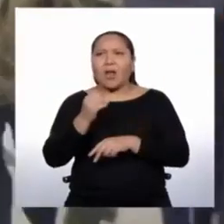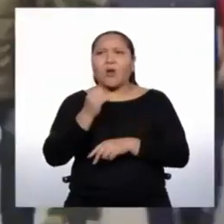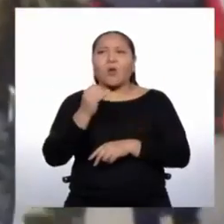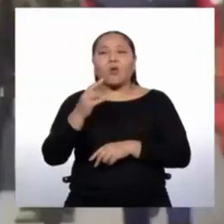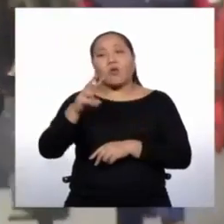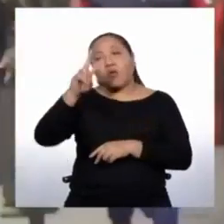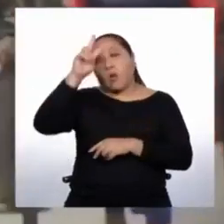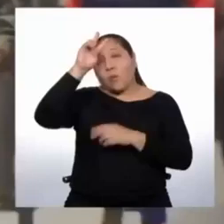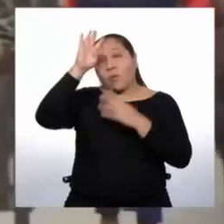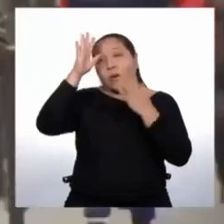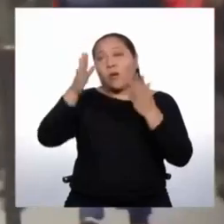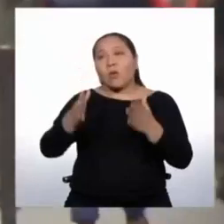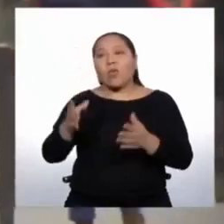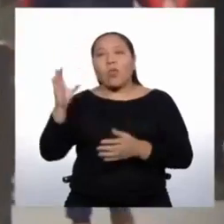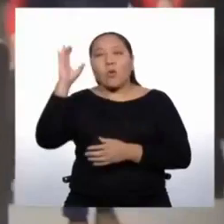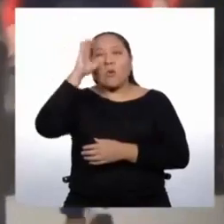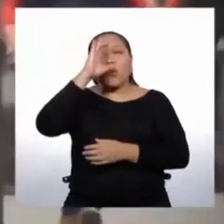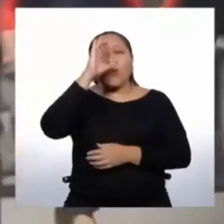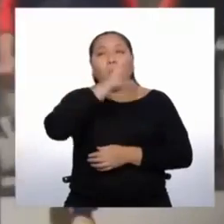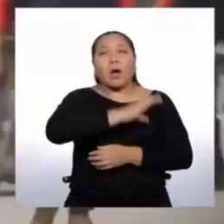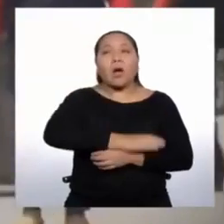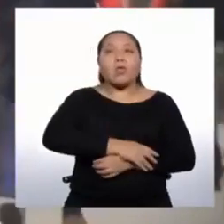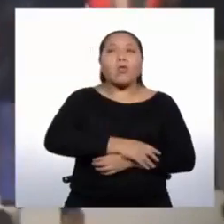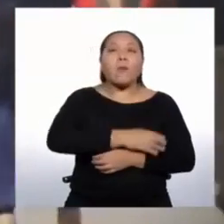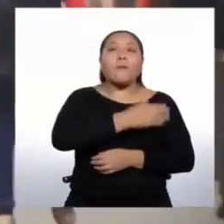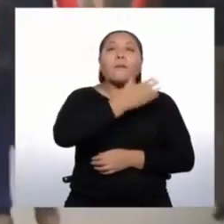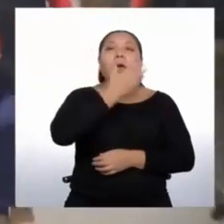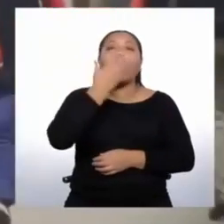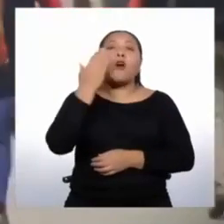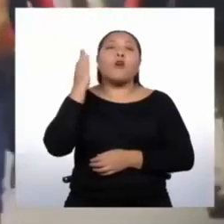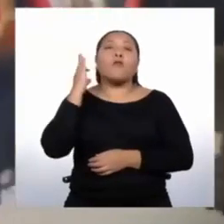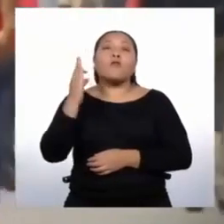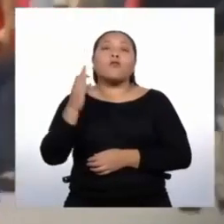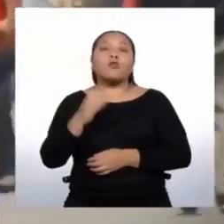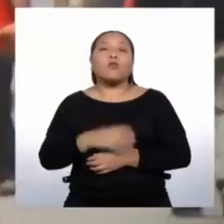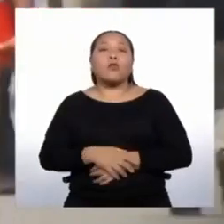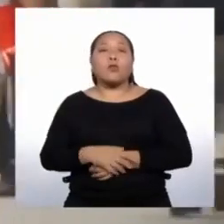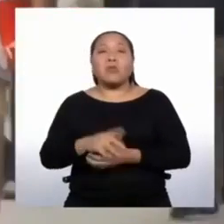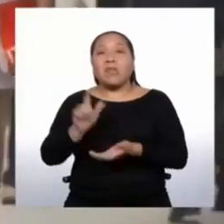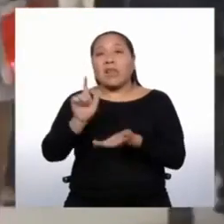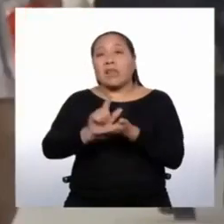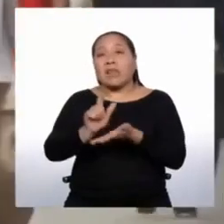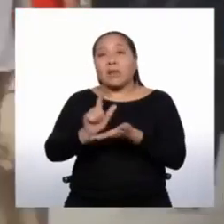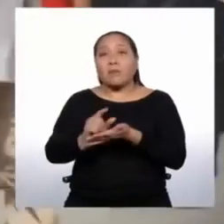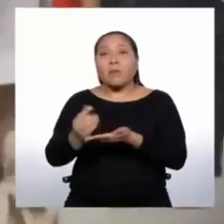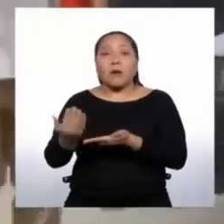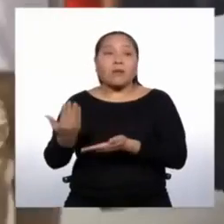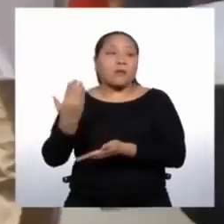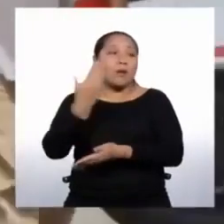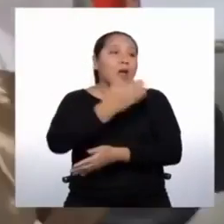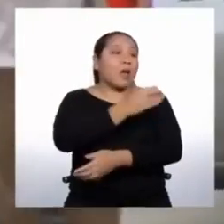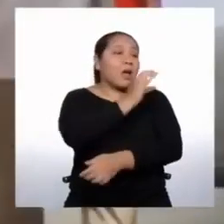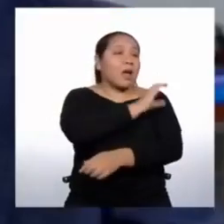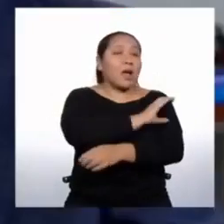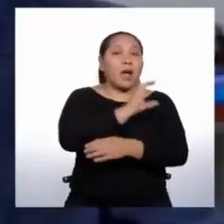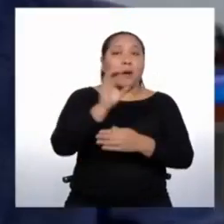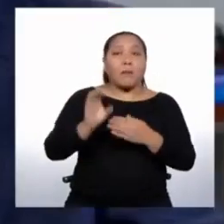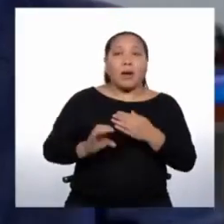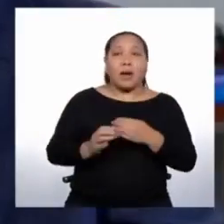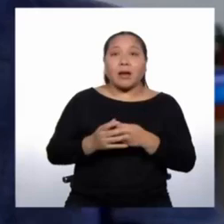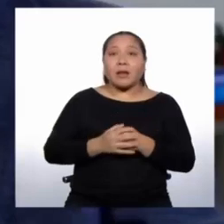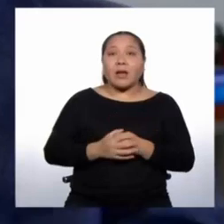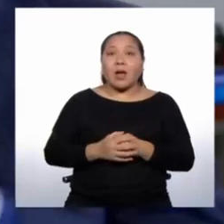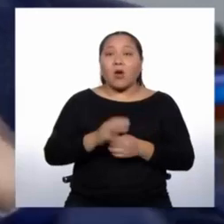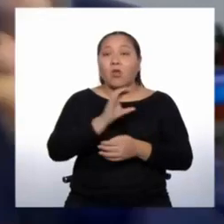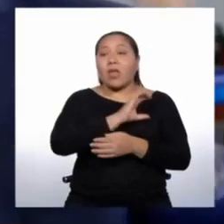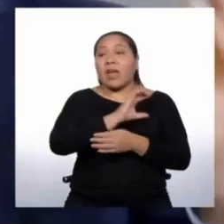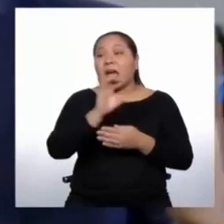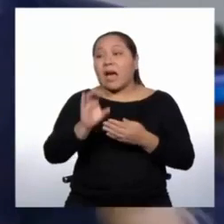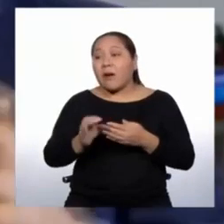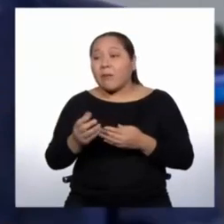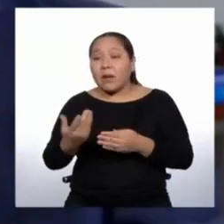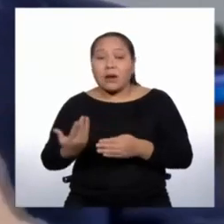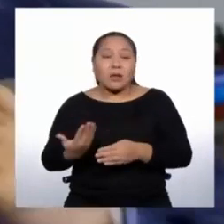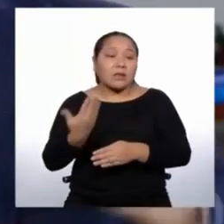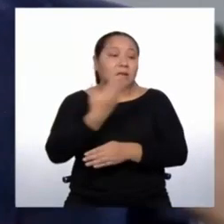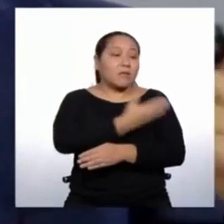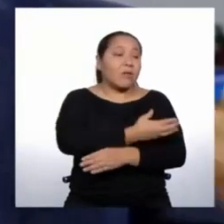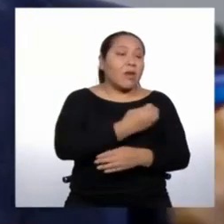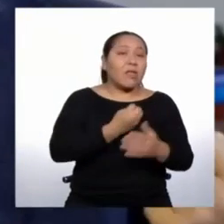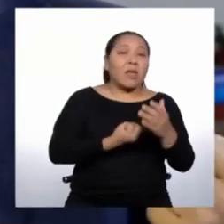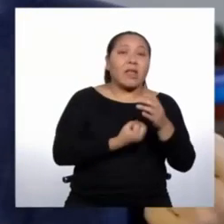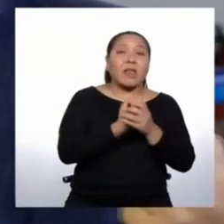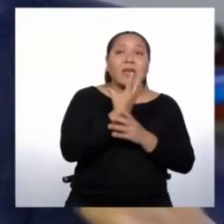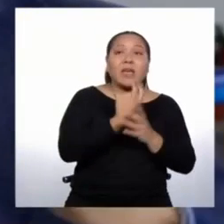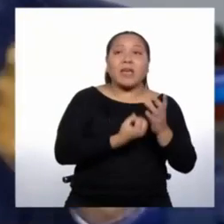mejor, pueden migrar, ¿no?, de Lima a Cajamarca, o de Cajamarca a Arequipa, por razones de